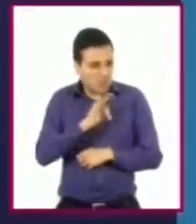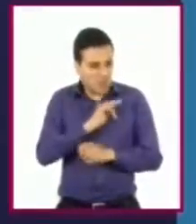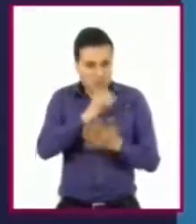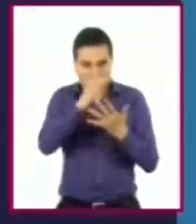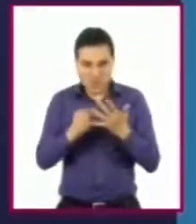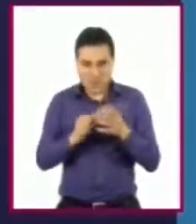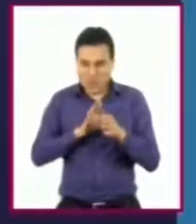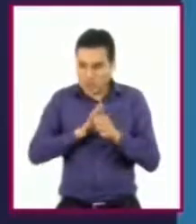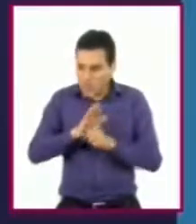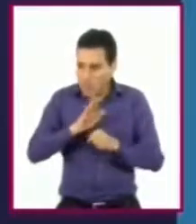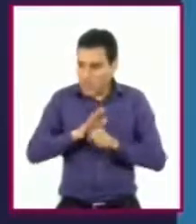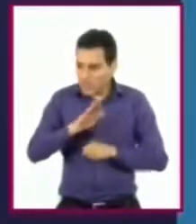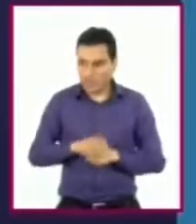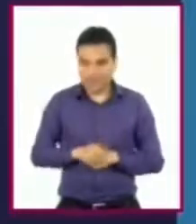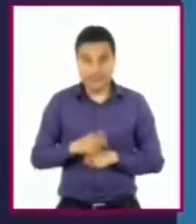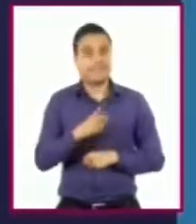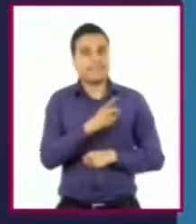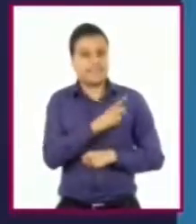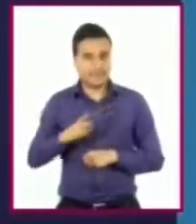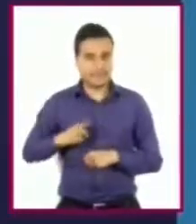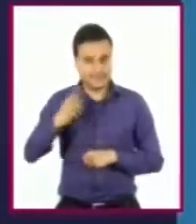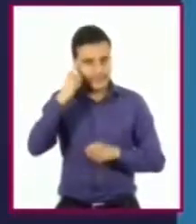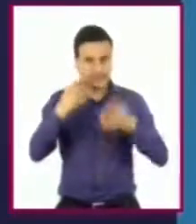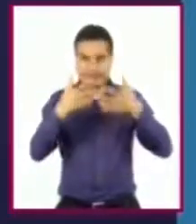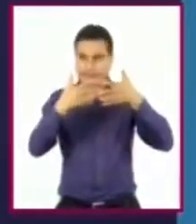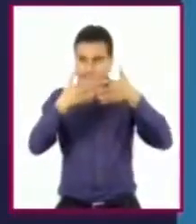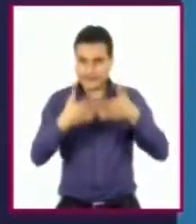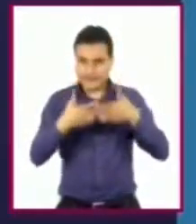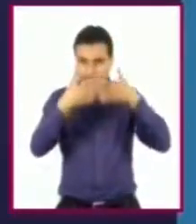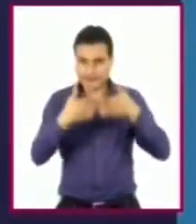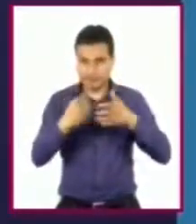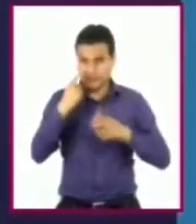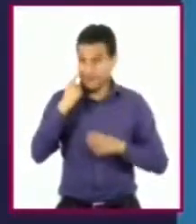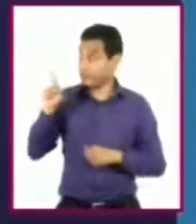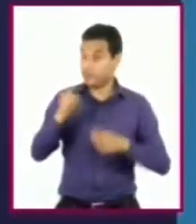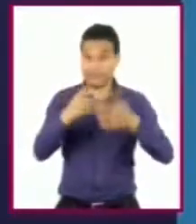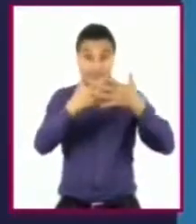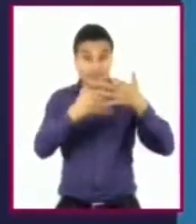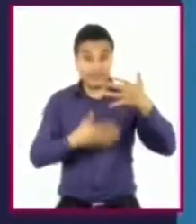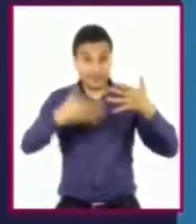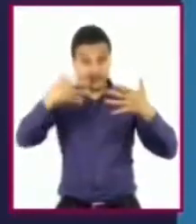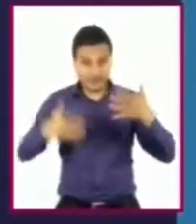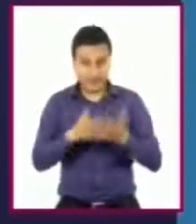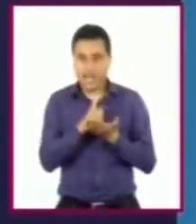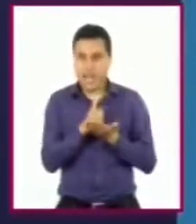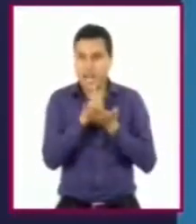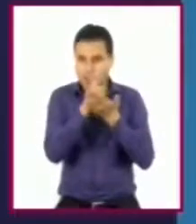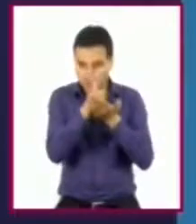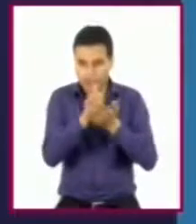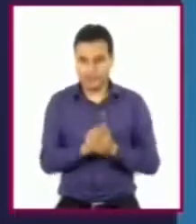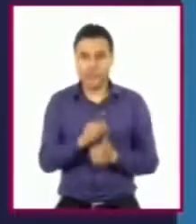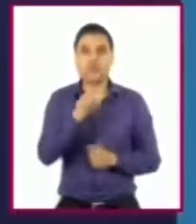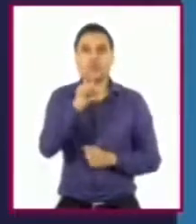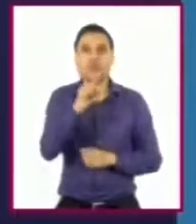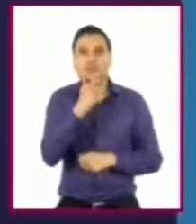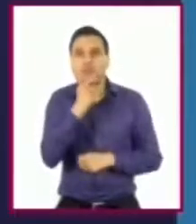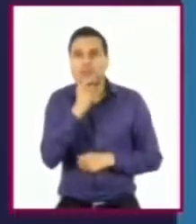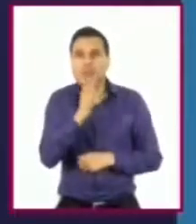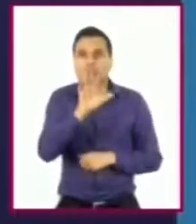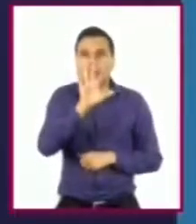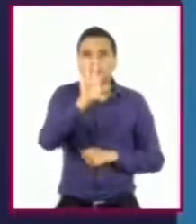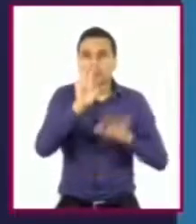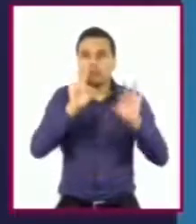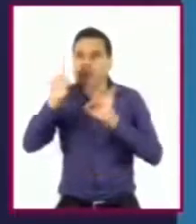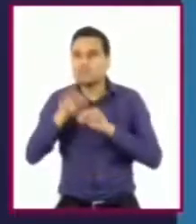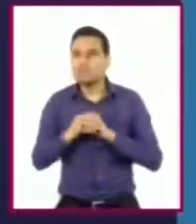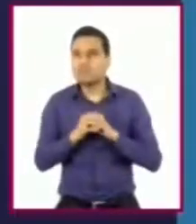cierto esfuerzo. En pantalla aparecerán algunas capacidades, de manera que pueden seleccionar las que consideren que